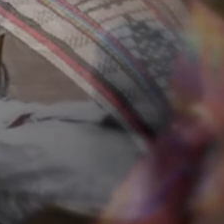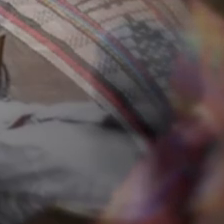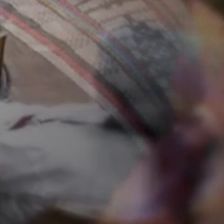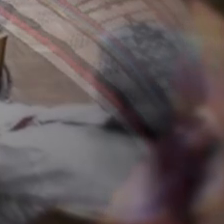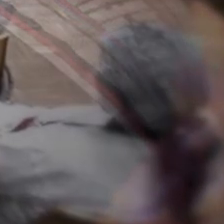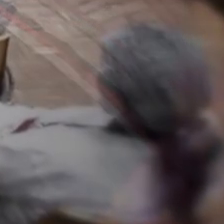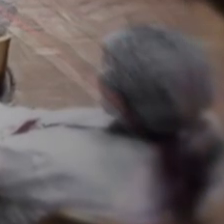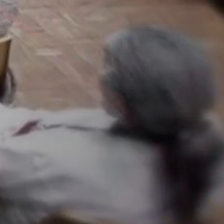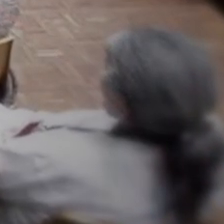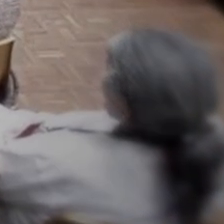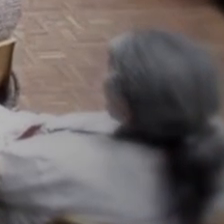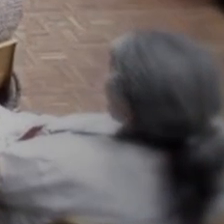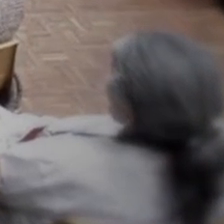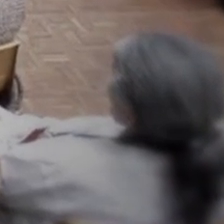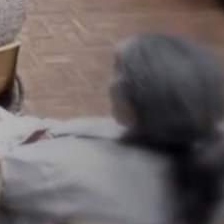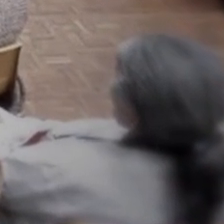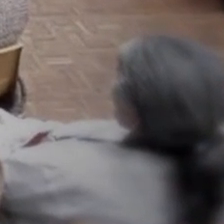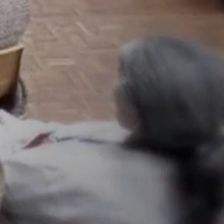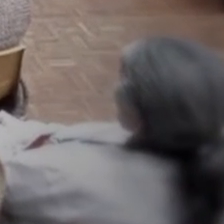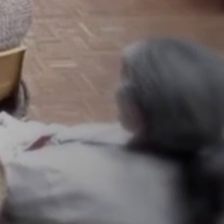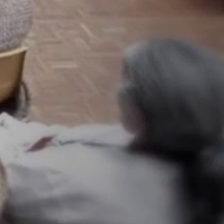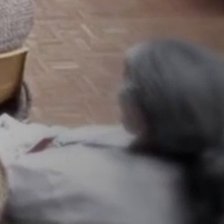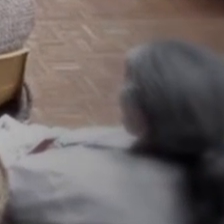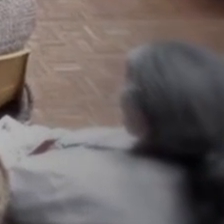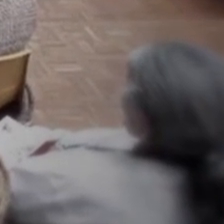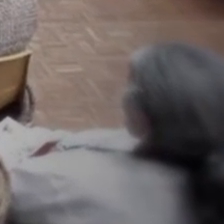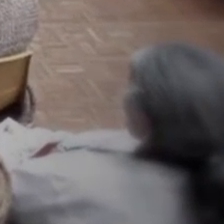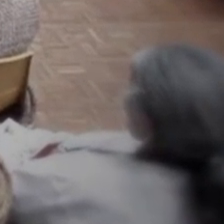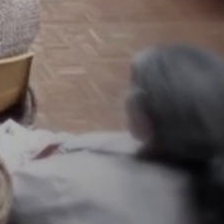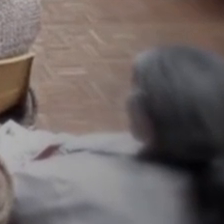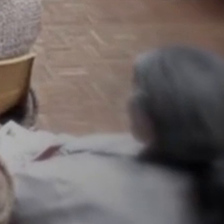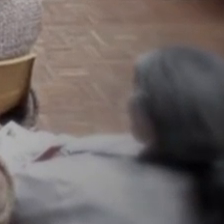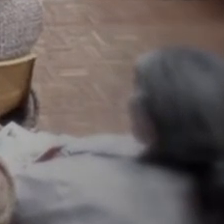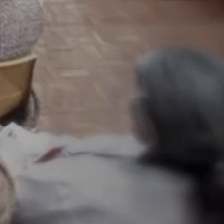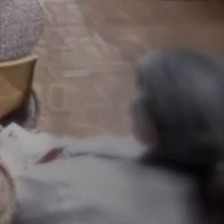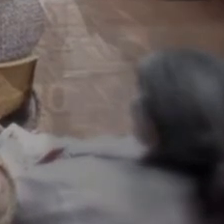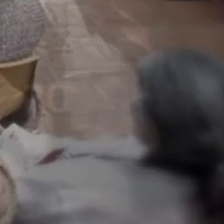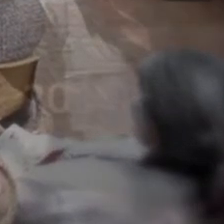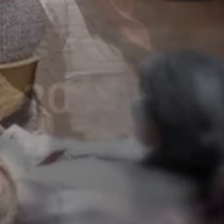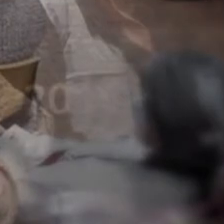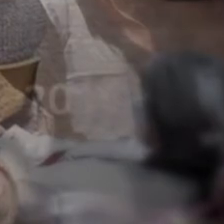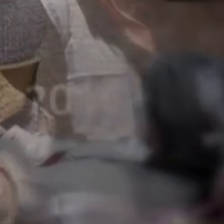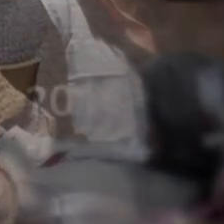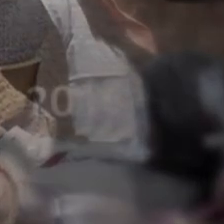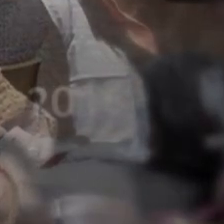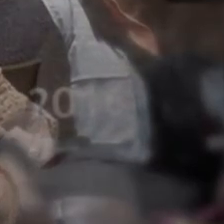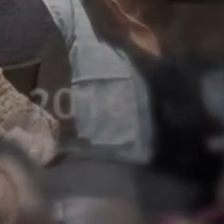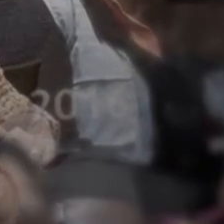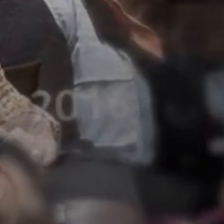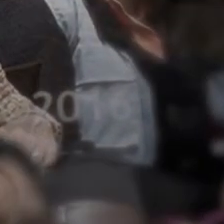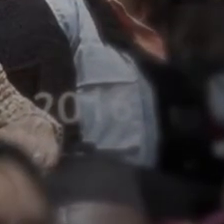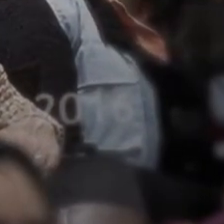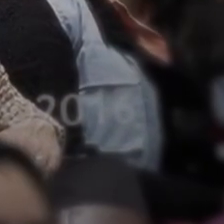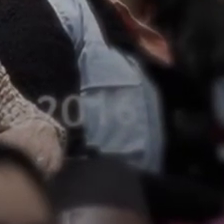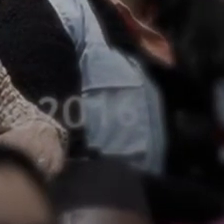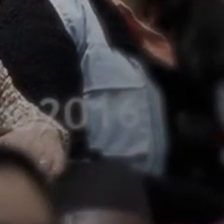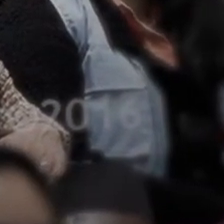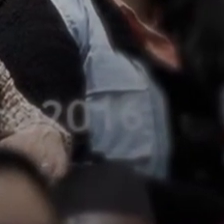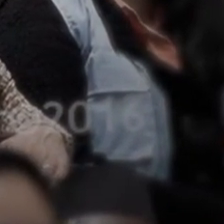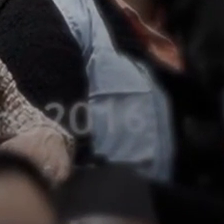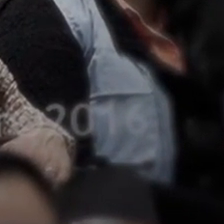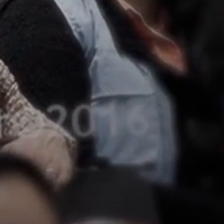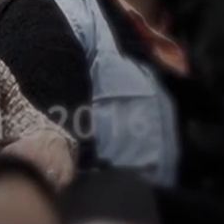sido un gran logro. Primero porque se esclarece realmente los hechos, se sabe la verdad, la versión de las mujeres, porque